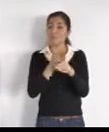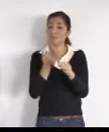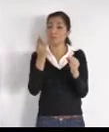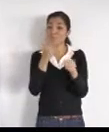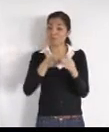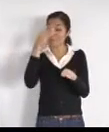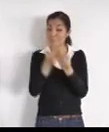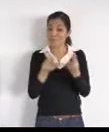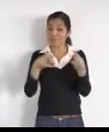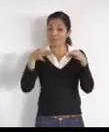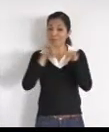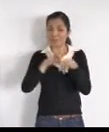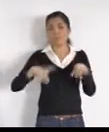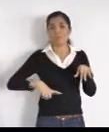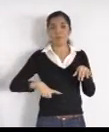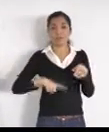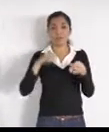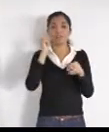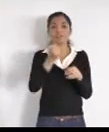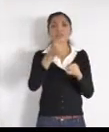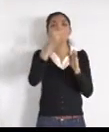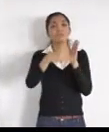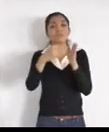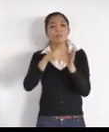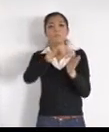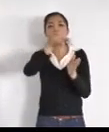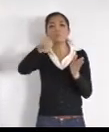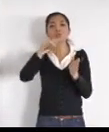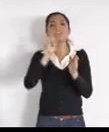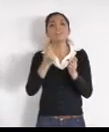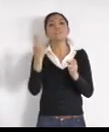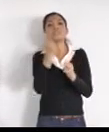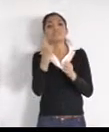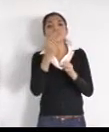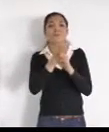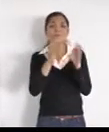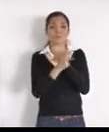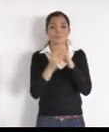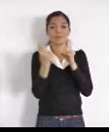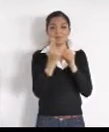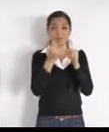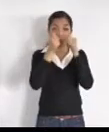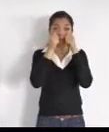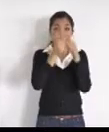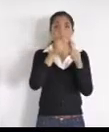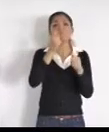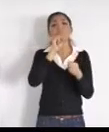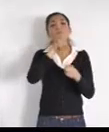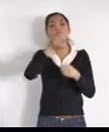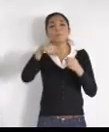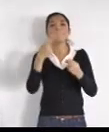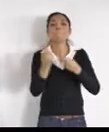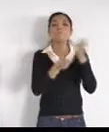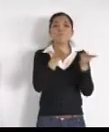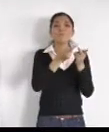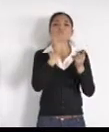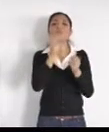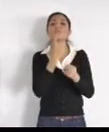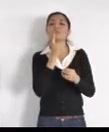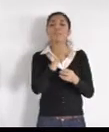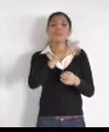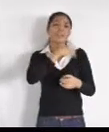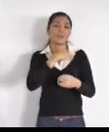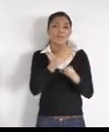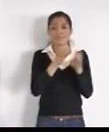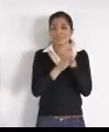parte de la gestión, que ustedes estén participando en la administración municipal. Así es que bienvenidos a este ejercicio y hago un recuento